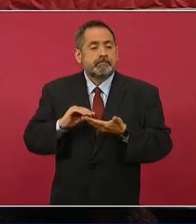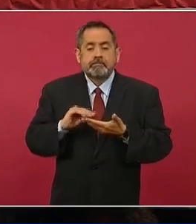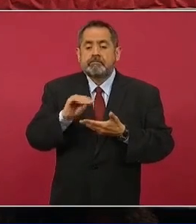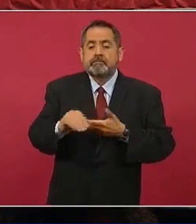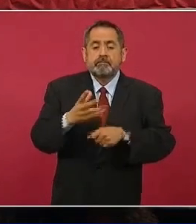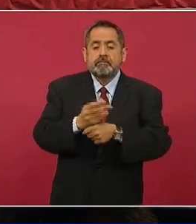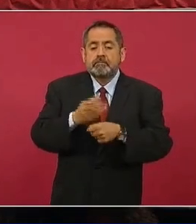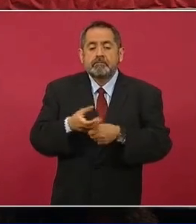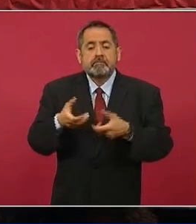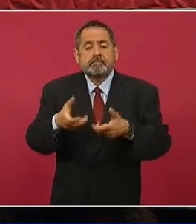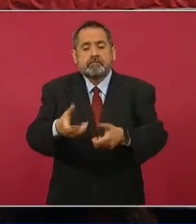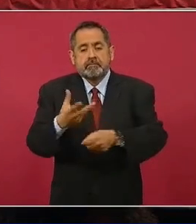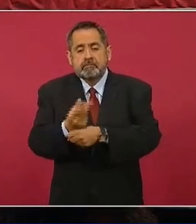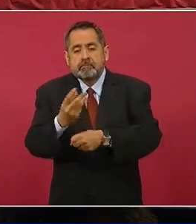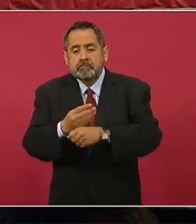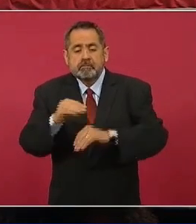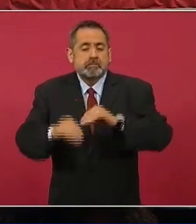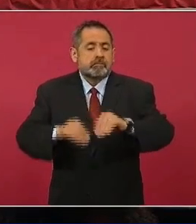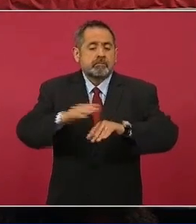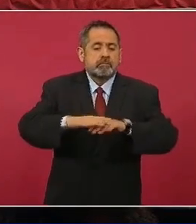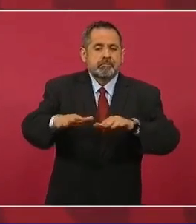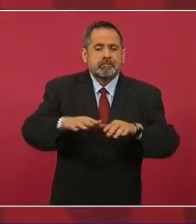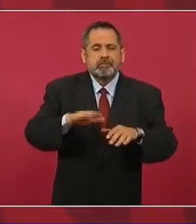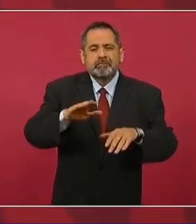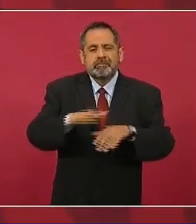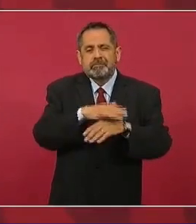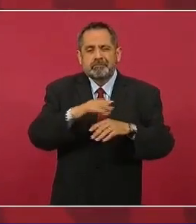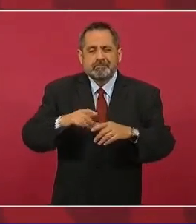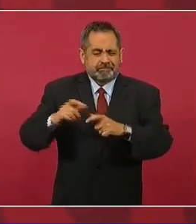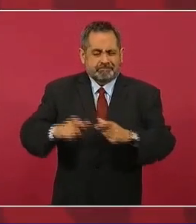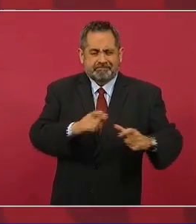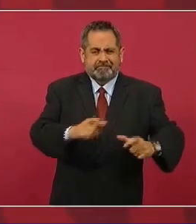las calles y que no haya tantos baches.